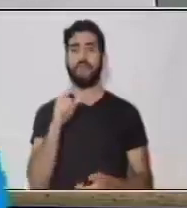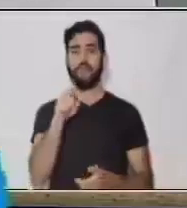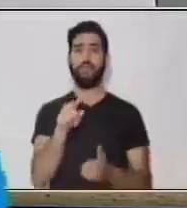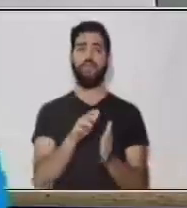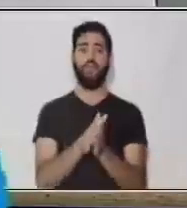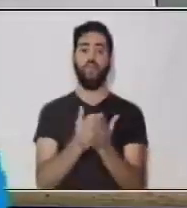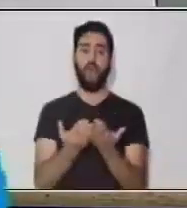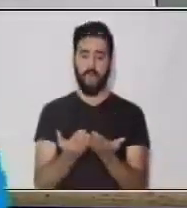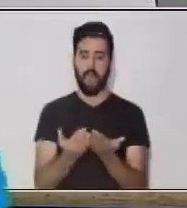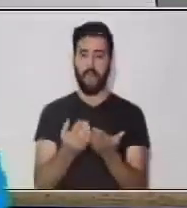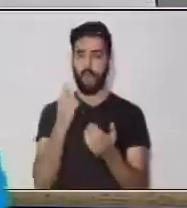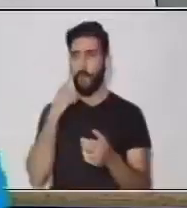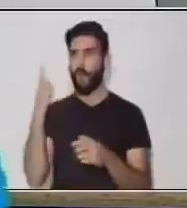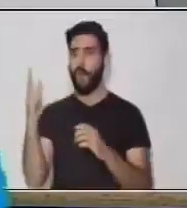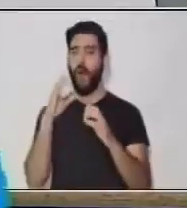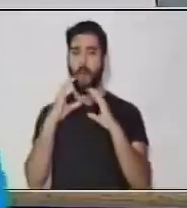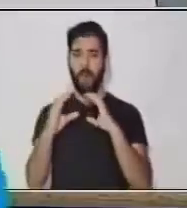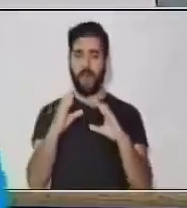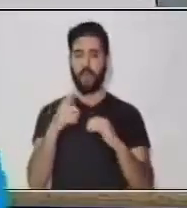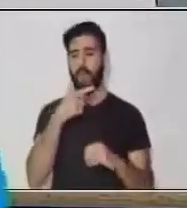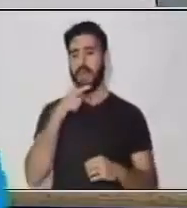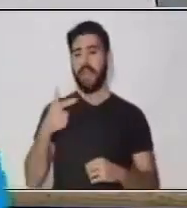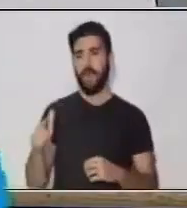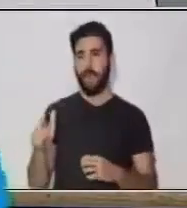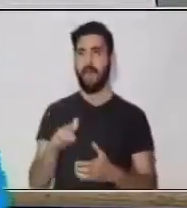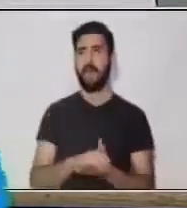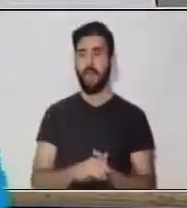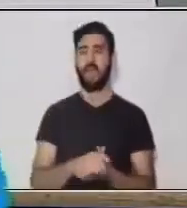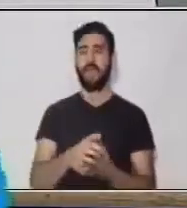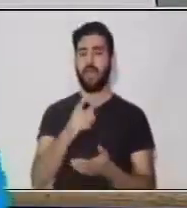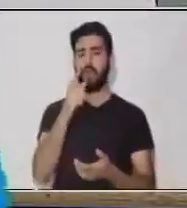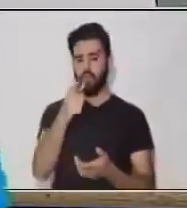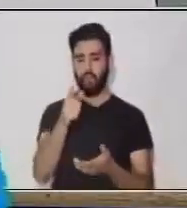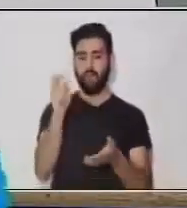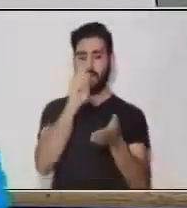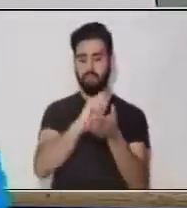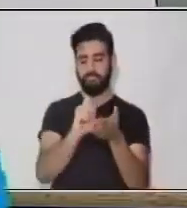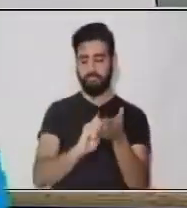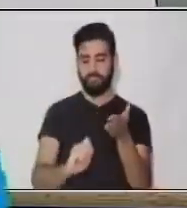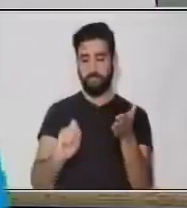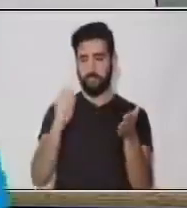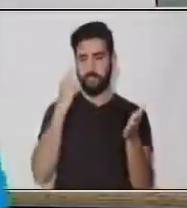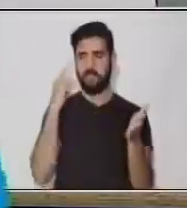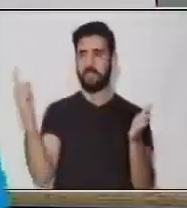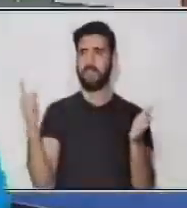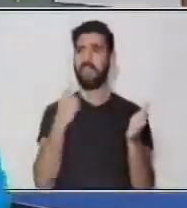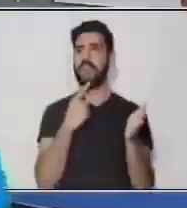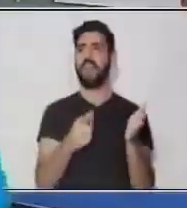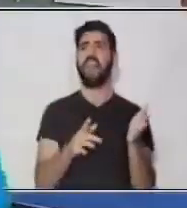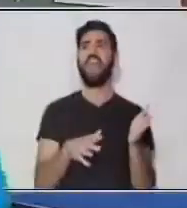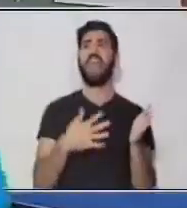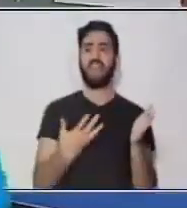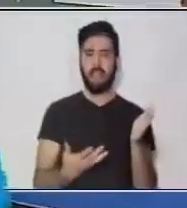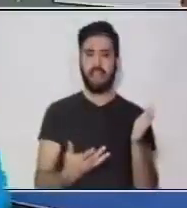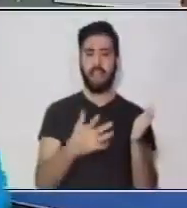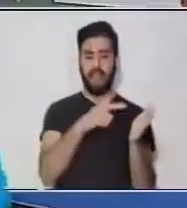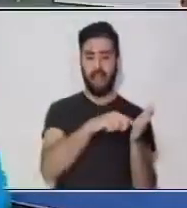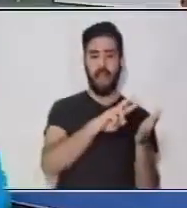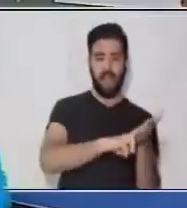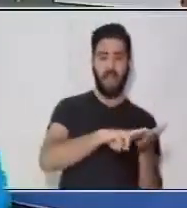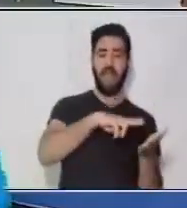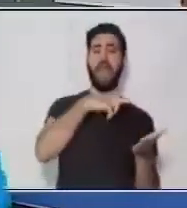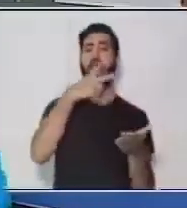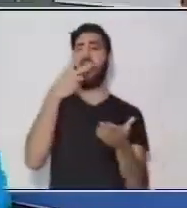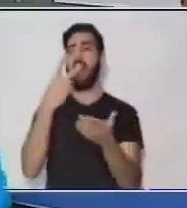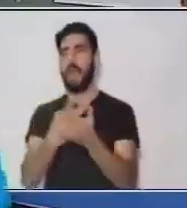comunicación y lenguaje y vamos a crear un texto o le vamos a cambiar el texto que está acá. Lo vamos